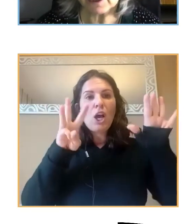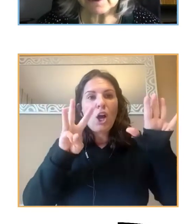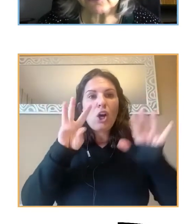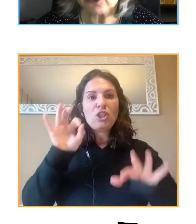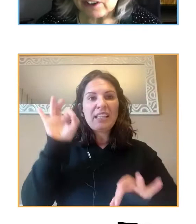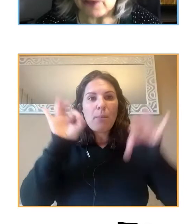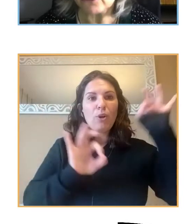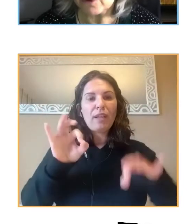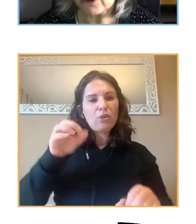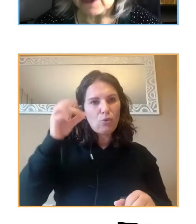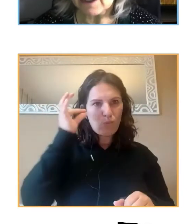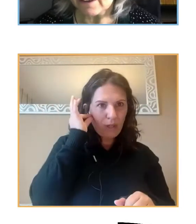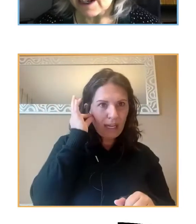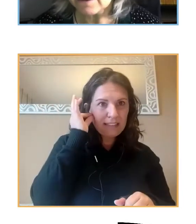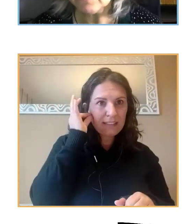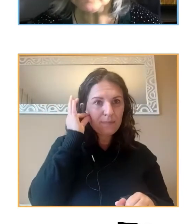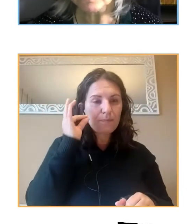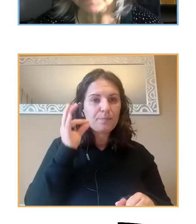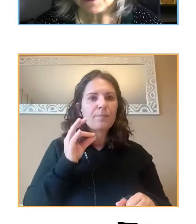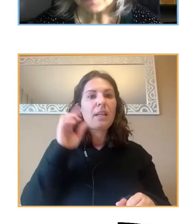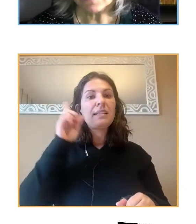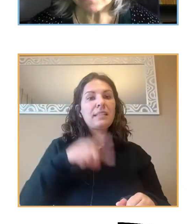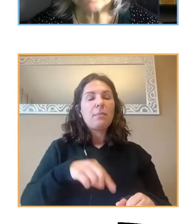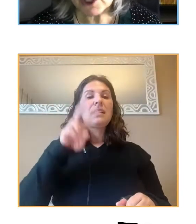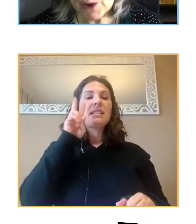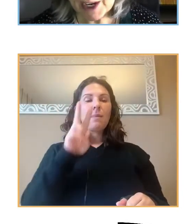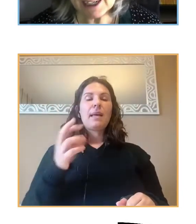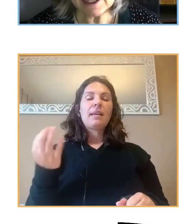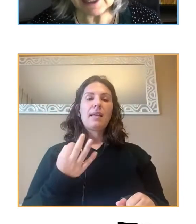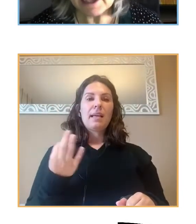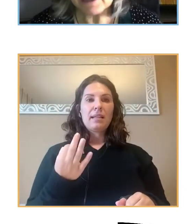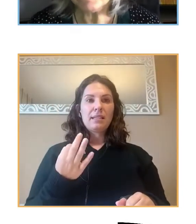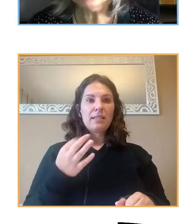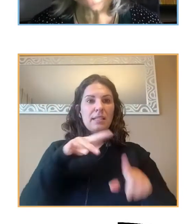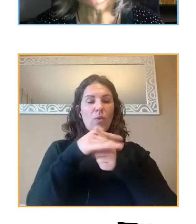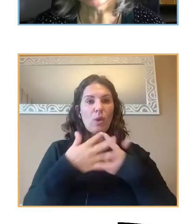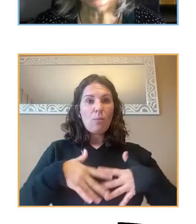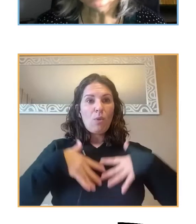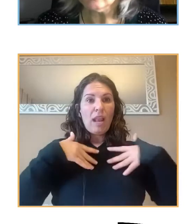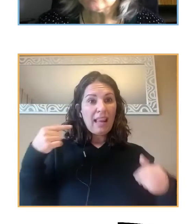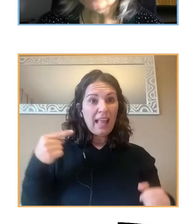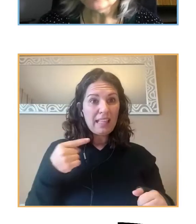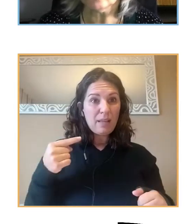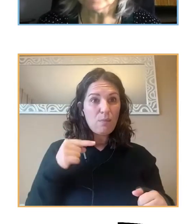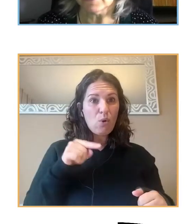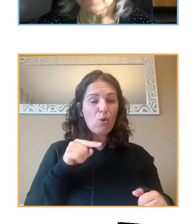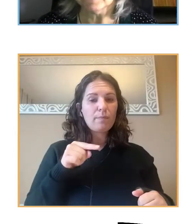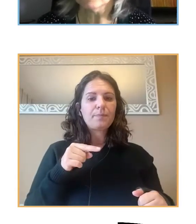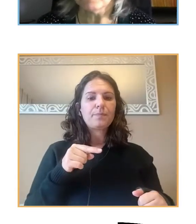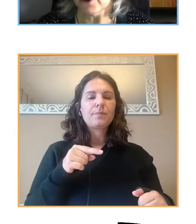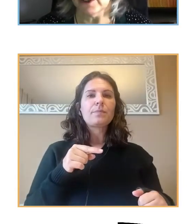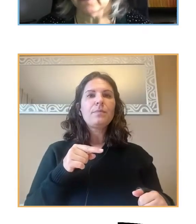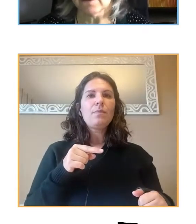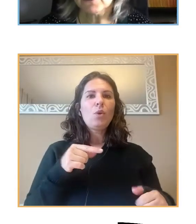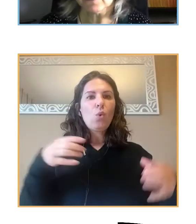que estos estados emocionales negativos no eran tan elevados en los grupos de edad